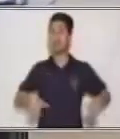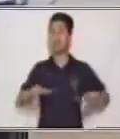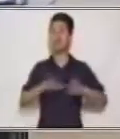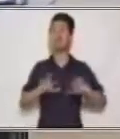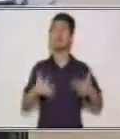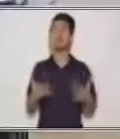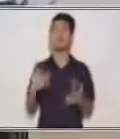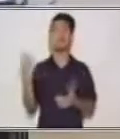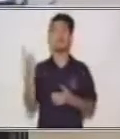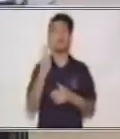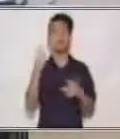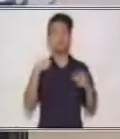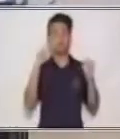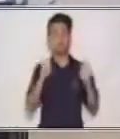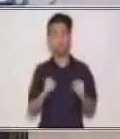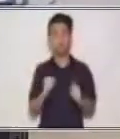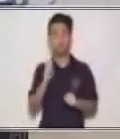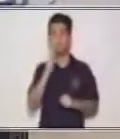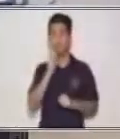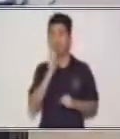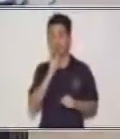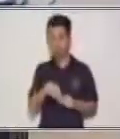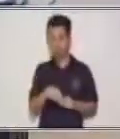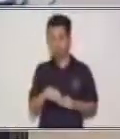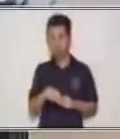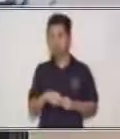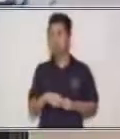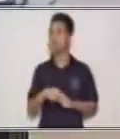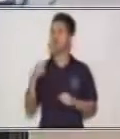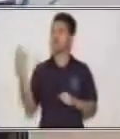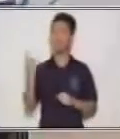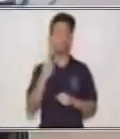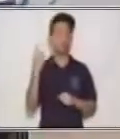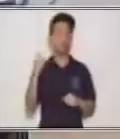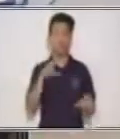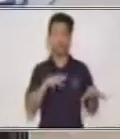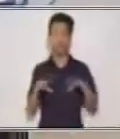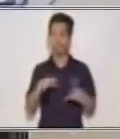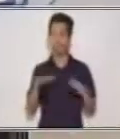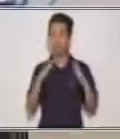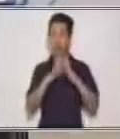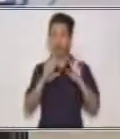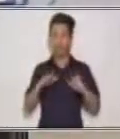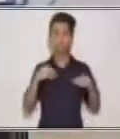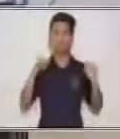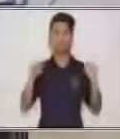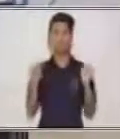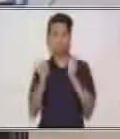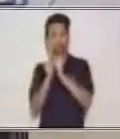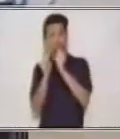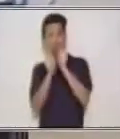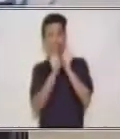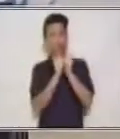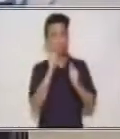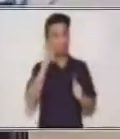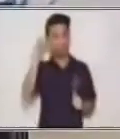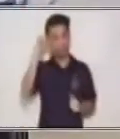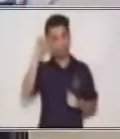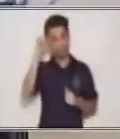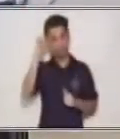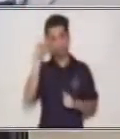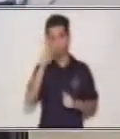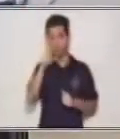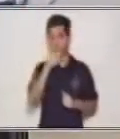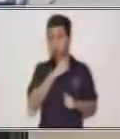todos vamos a estar mucho, mucho mejor. Y todas las actividades de la casa hay que hacerlas acompañadas de un adulto. Si tú